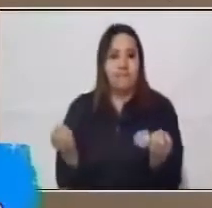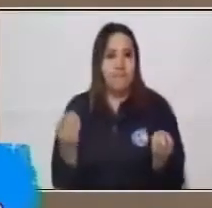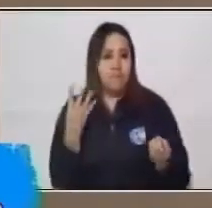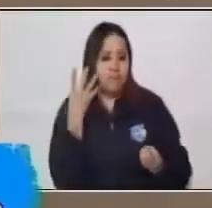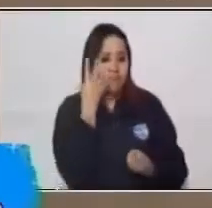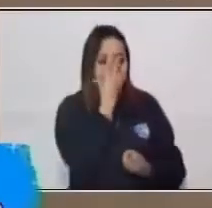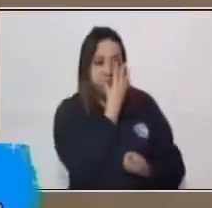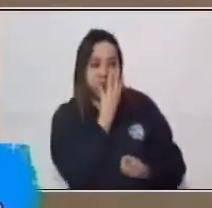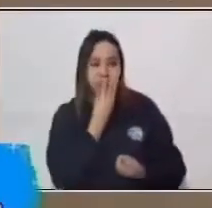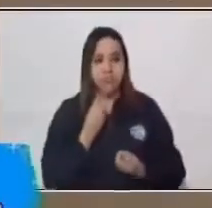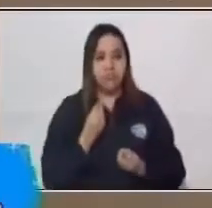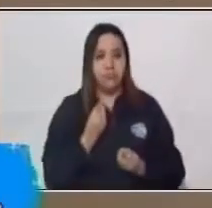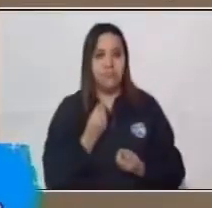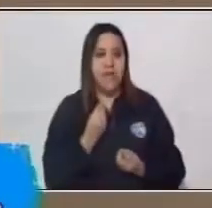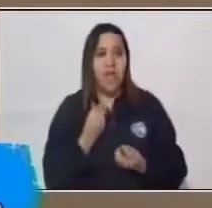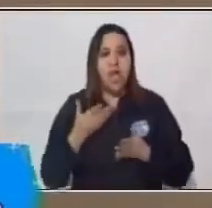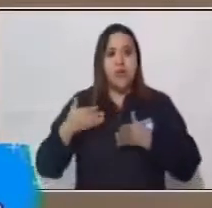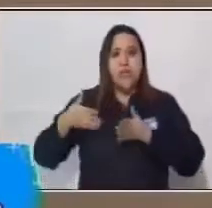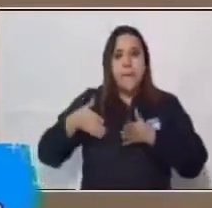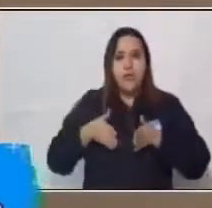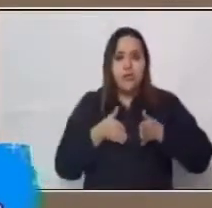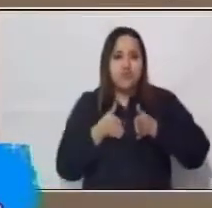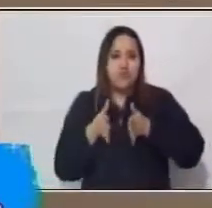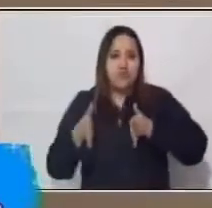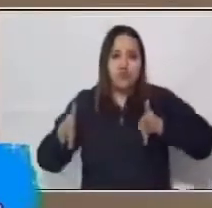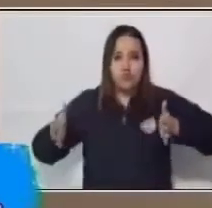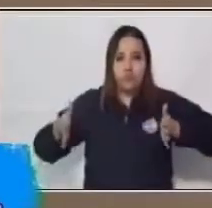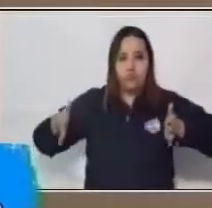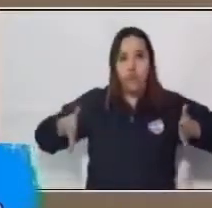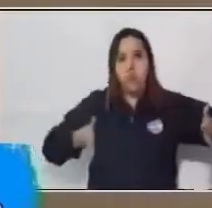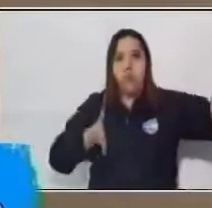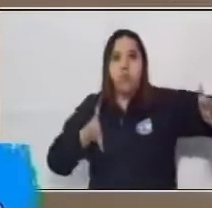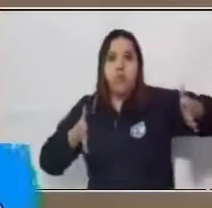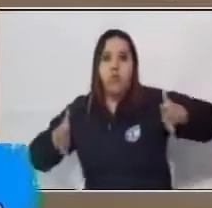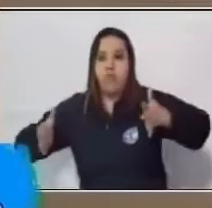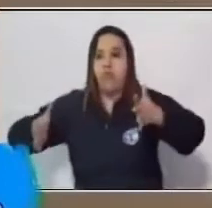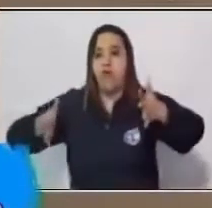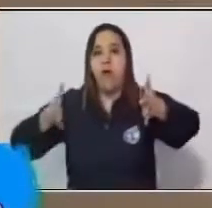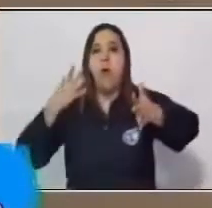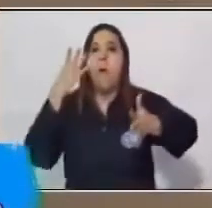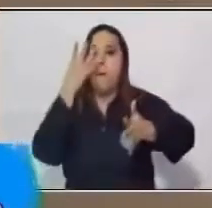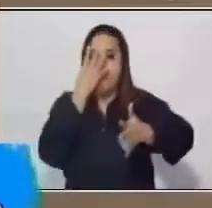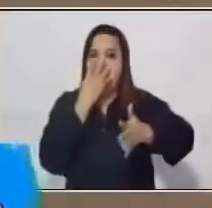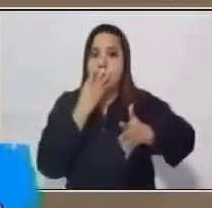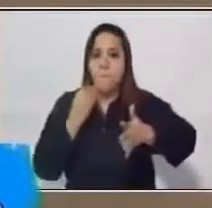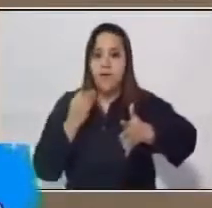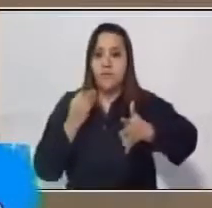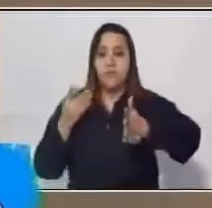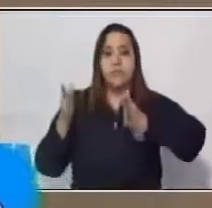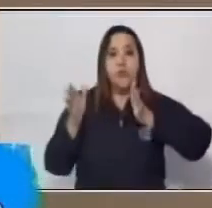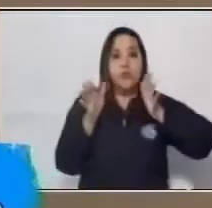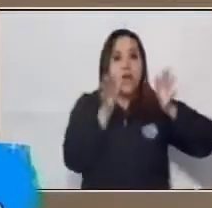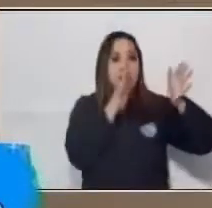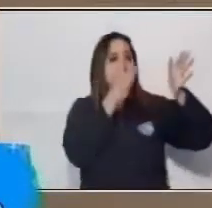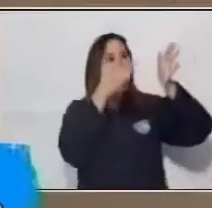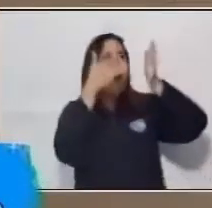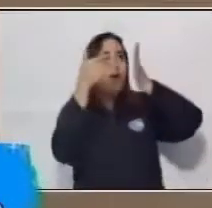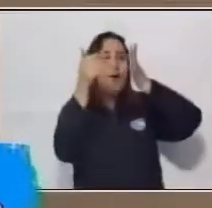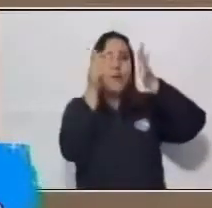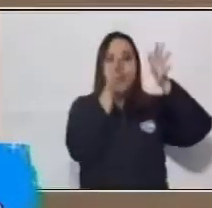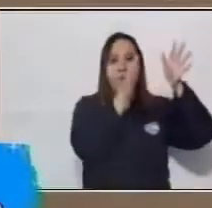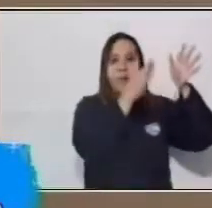los caminos muy anchos y buenos, los aires eran como el abril en